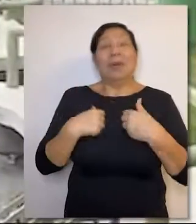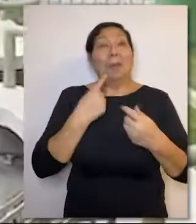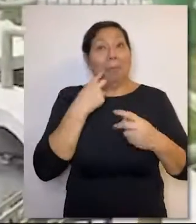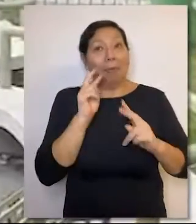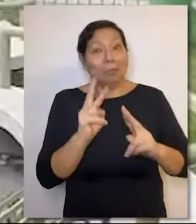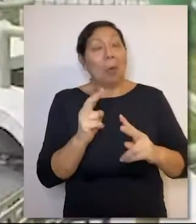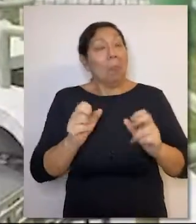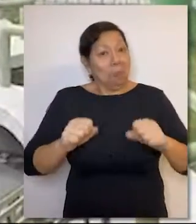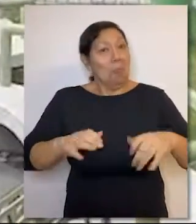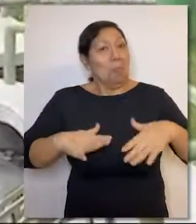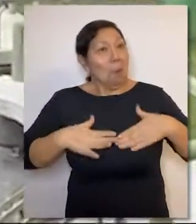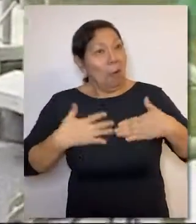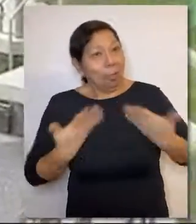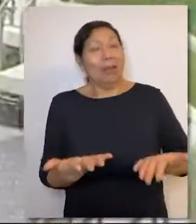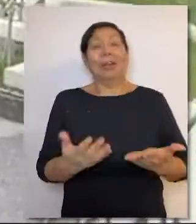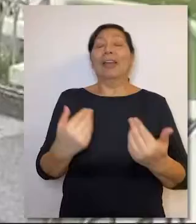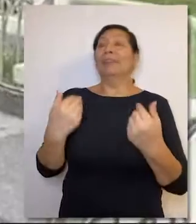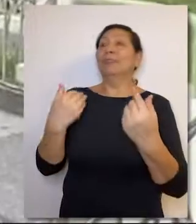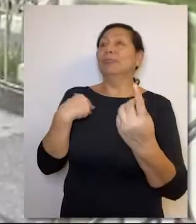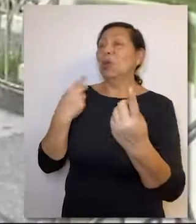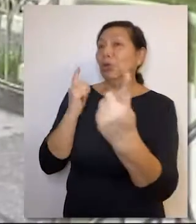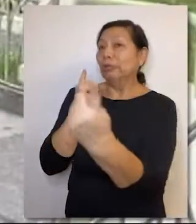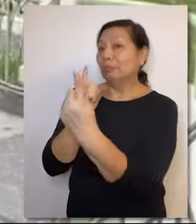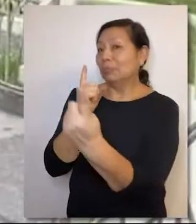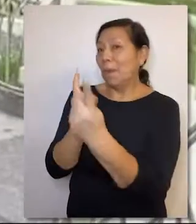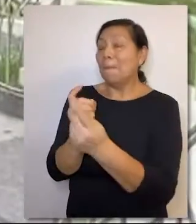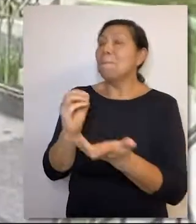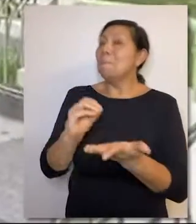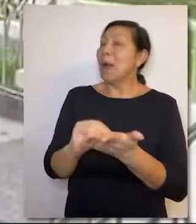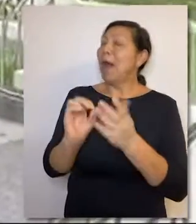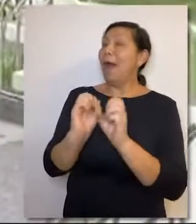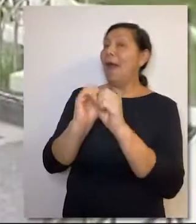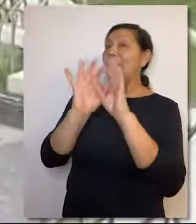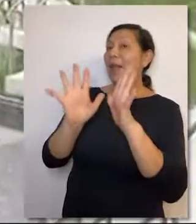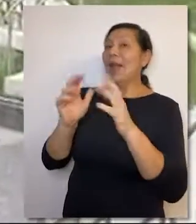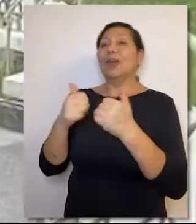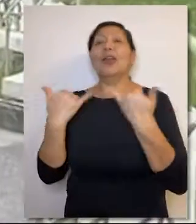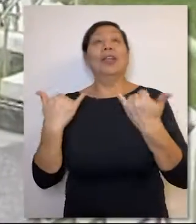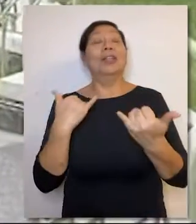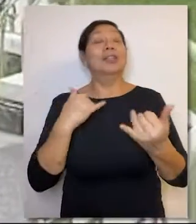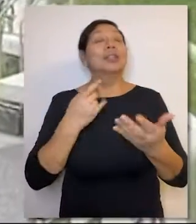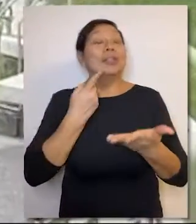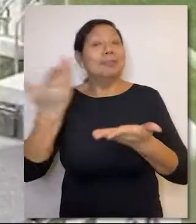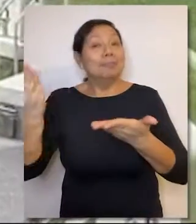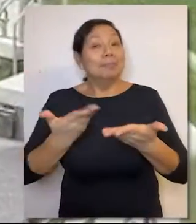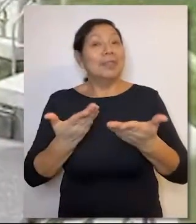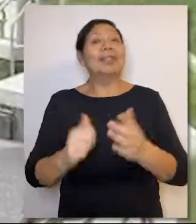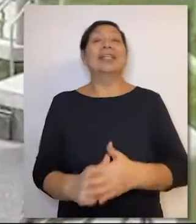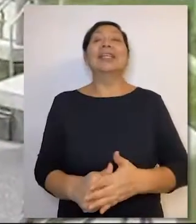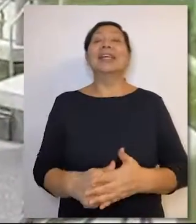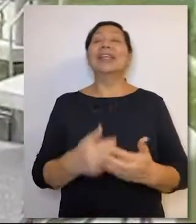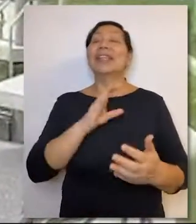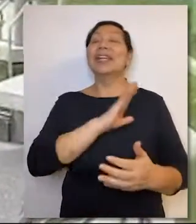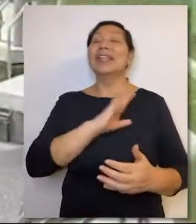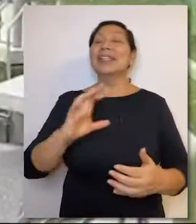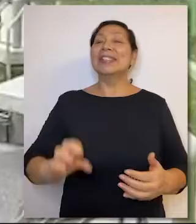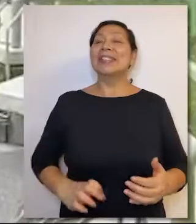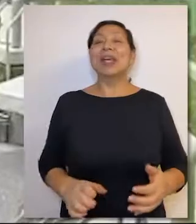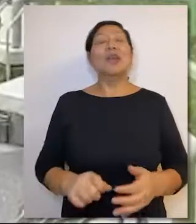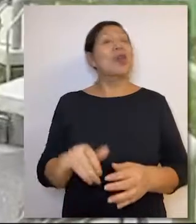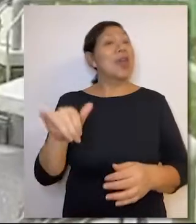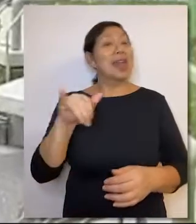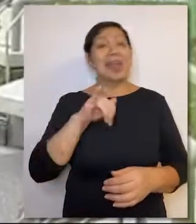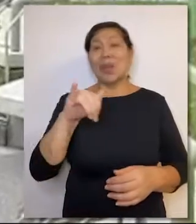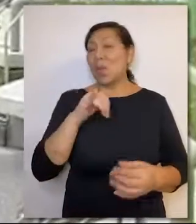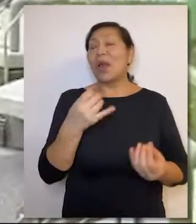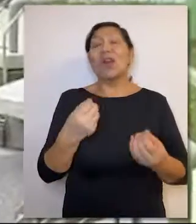misma que me ha llevado a poder tener un encuentro mucho más impactante con esta prestigiosa institución del